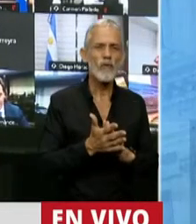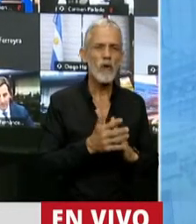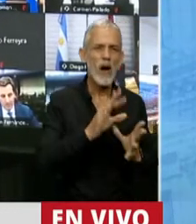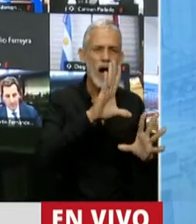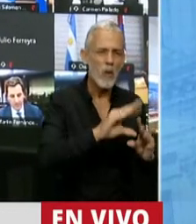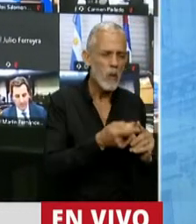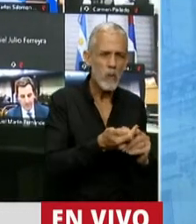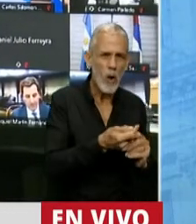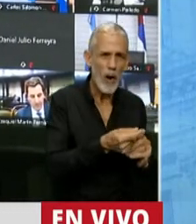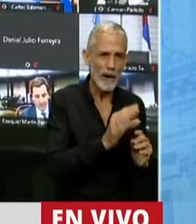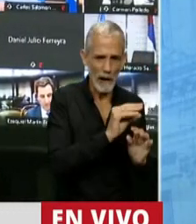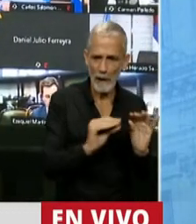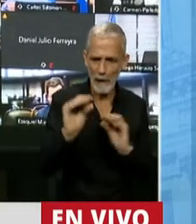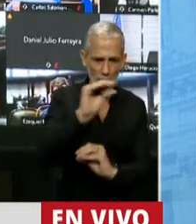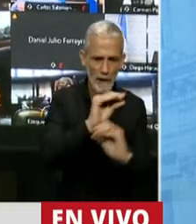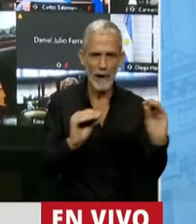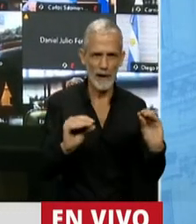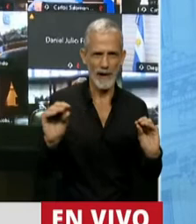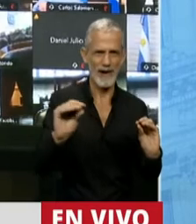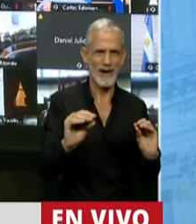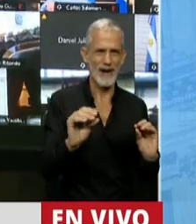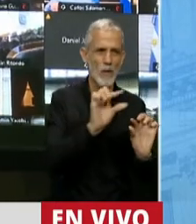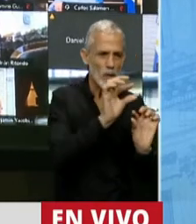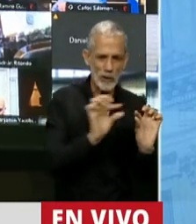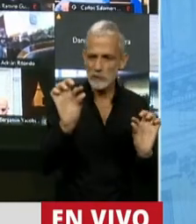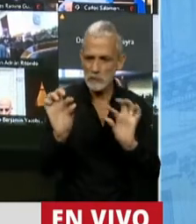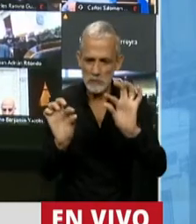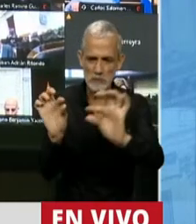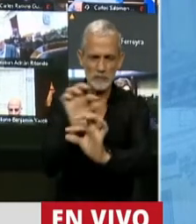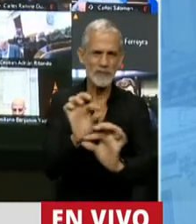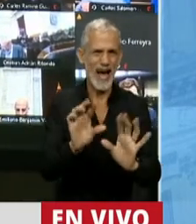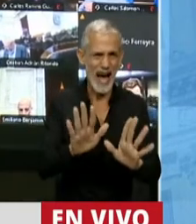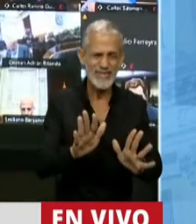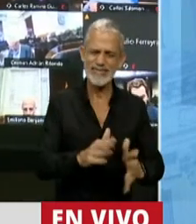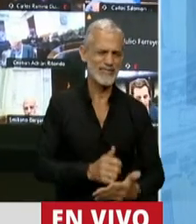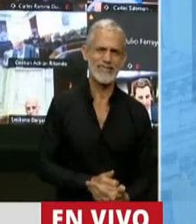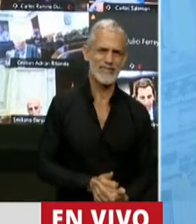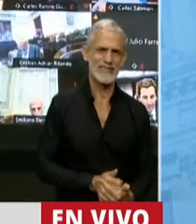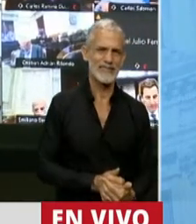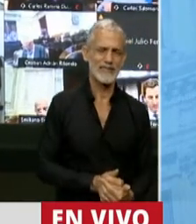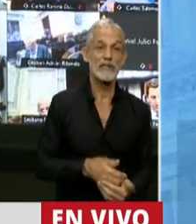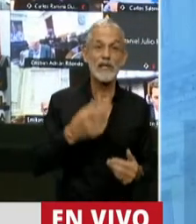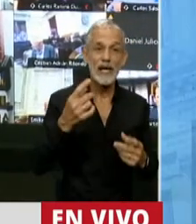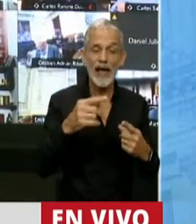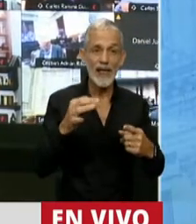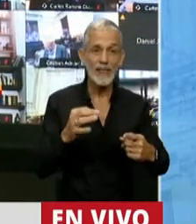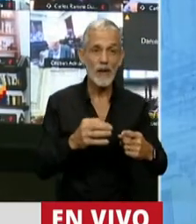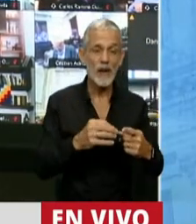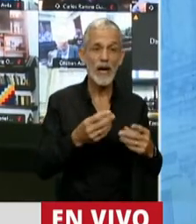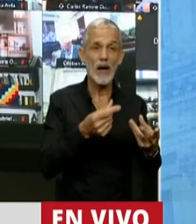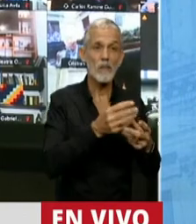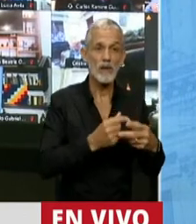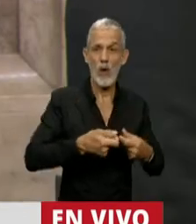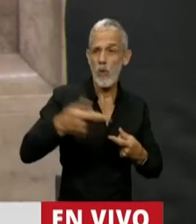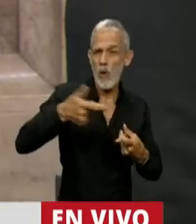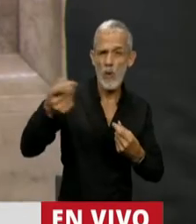plantean los bloques mayoritarios. Acá de lo que se trata, presidente, es justamente de que no se vayan los recursos que